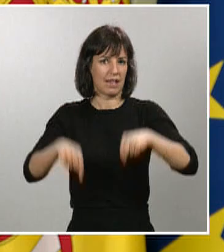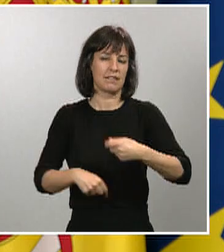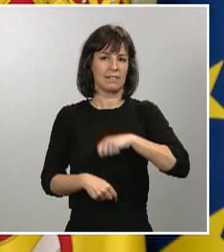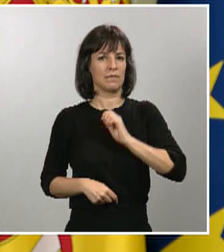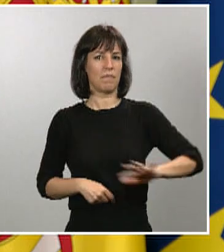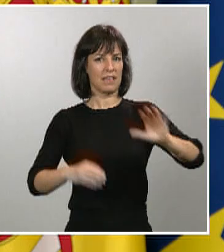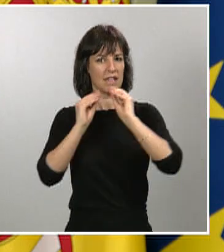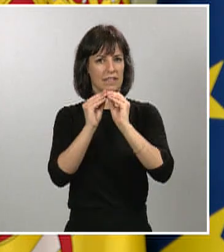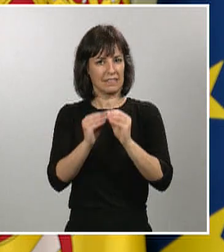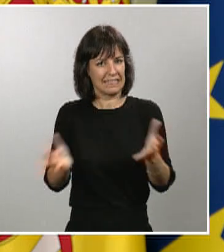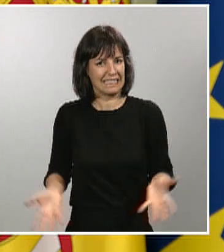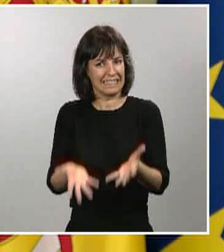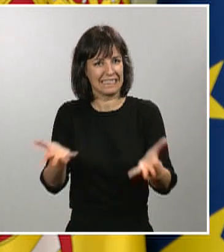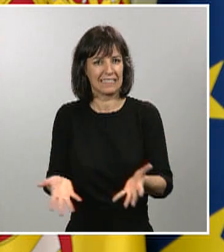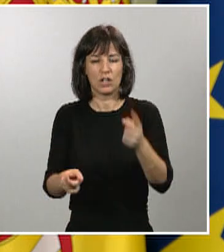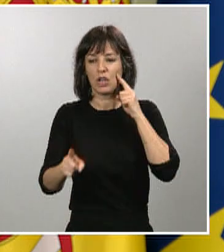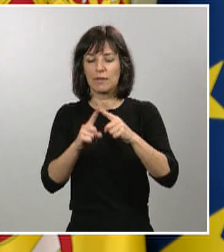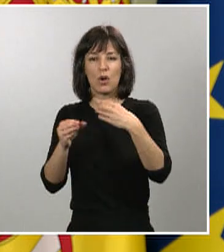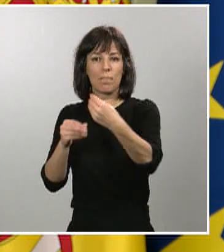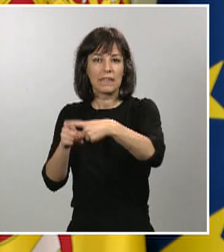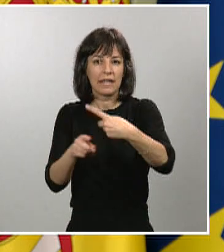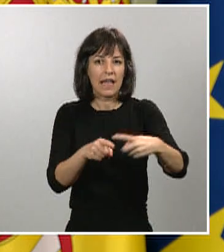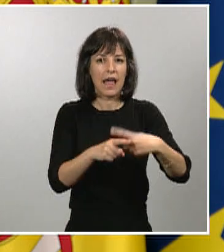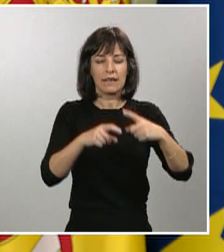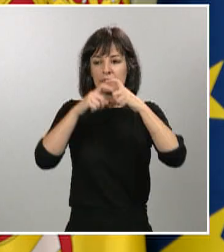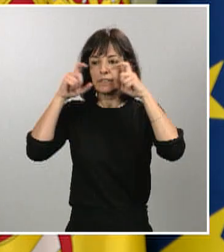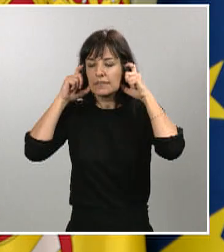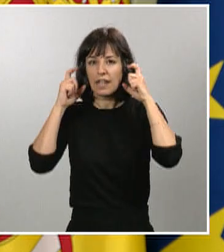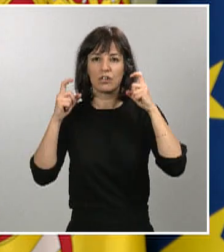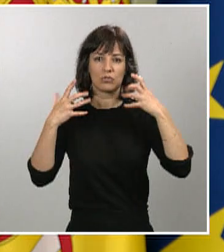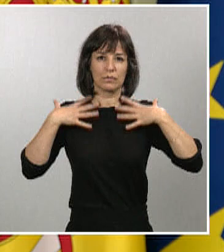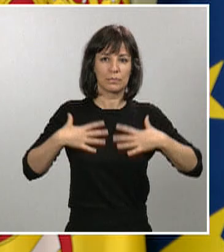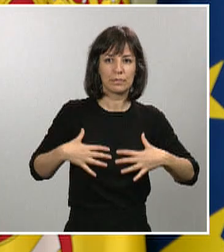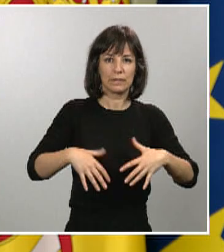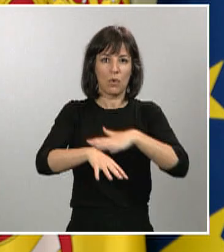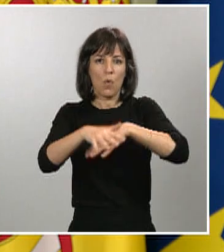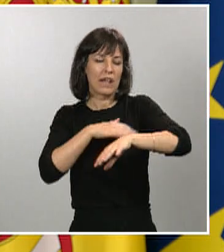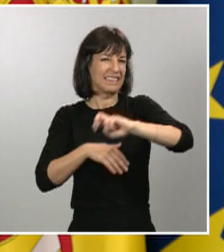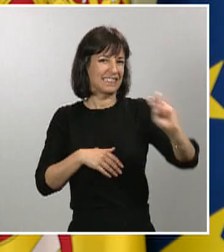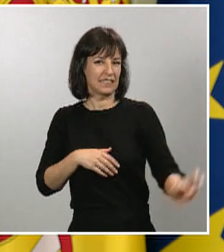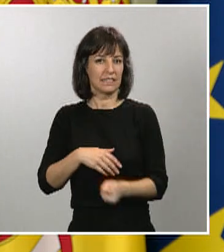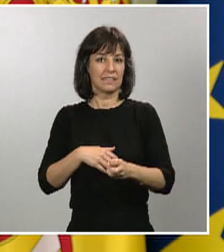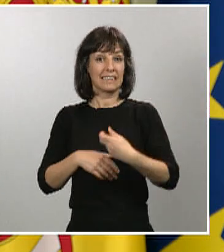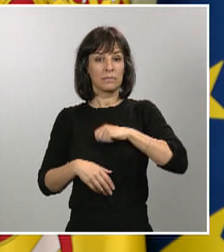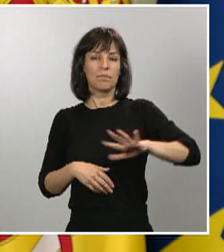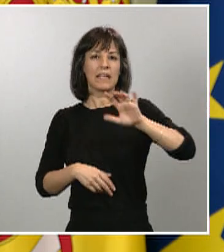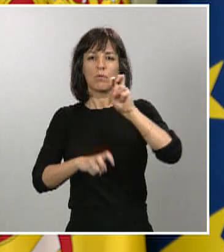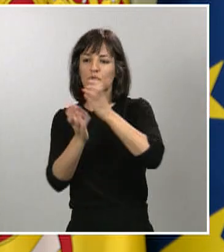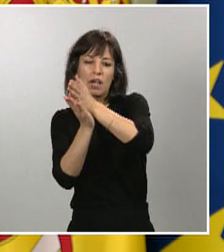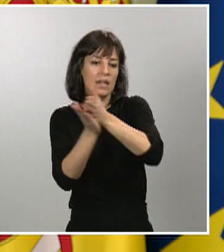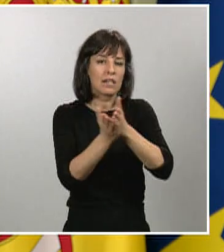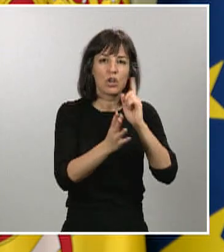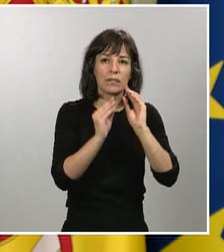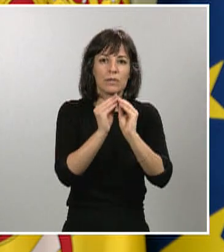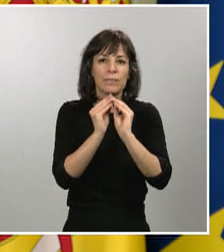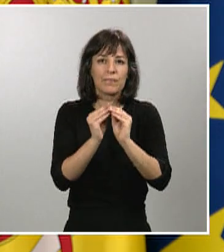equipos de protección individual, de equipos sanitarios y buscar alternativas nacionales para la fabricación de hidrogeles y